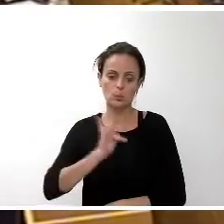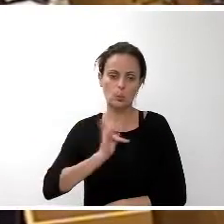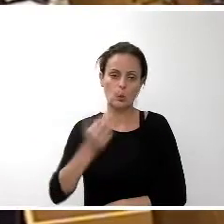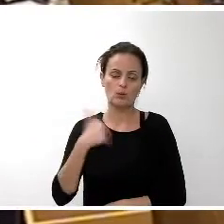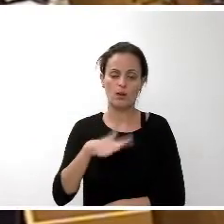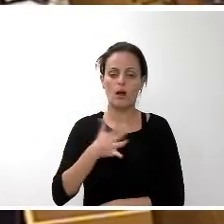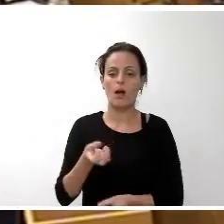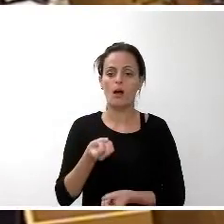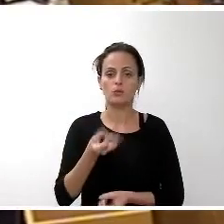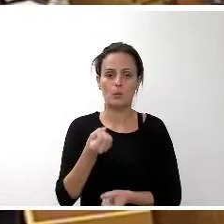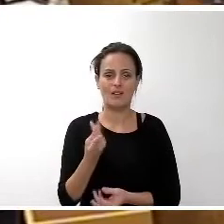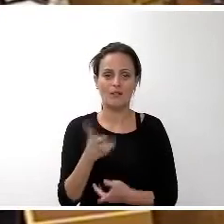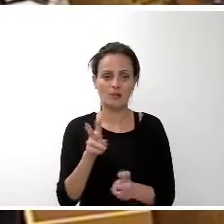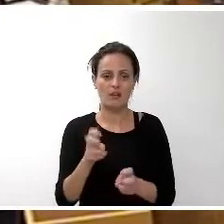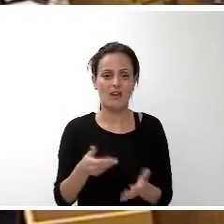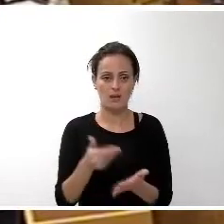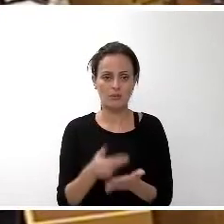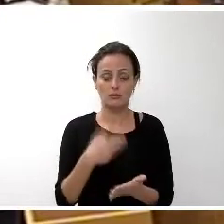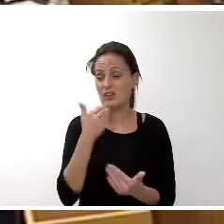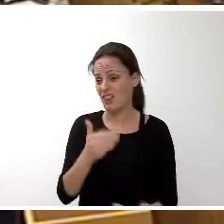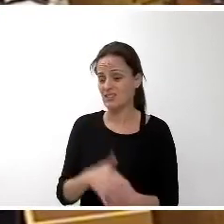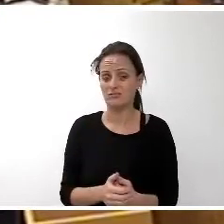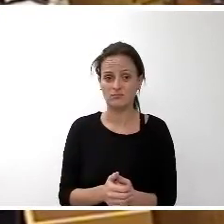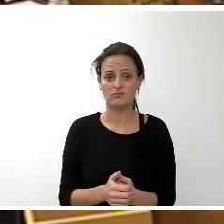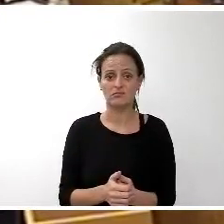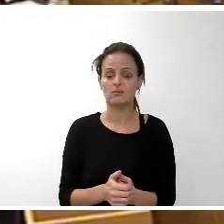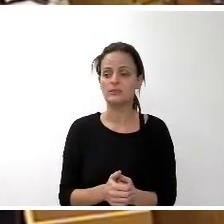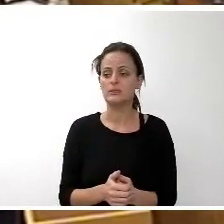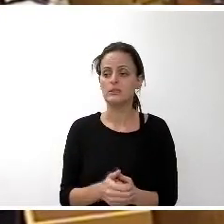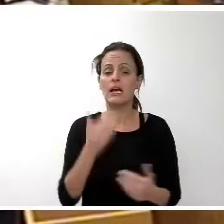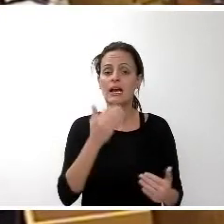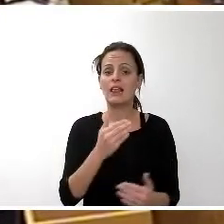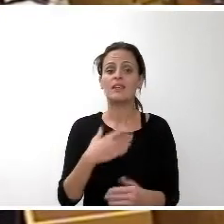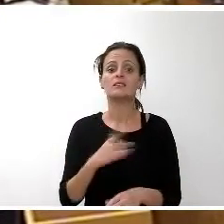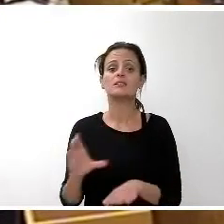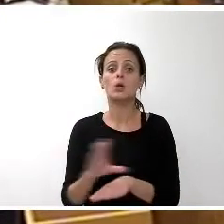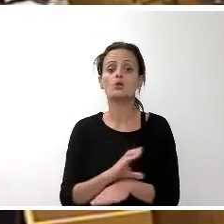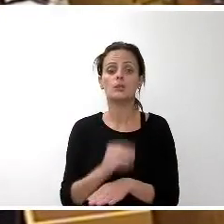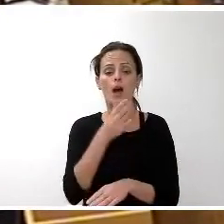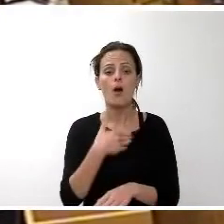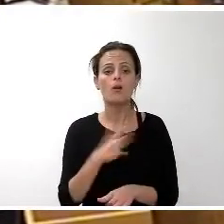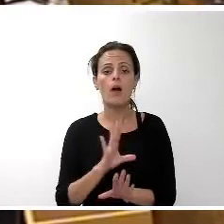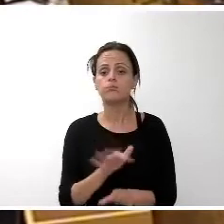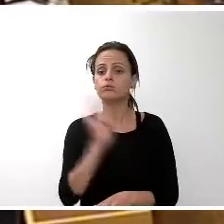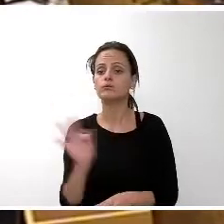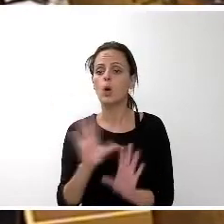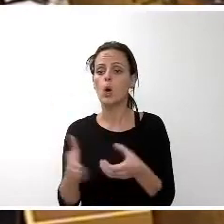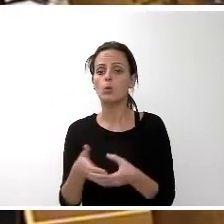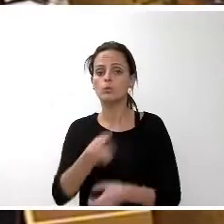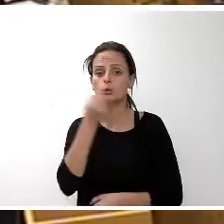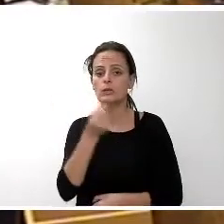de la enmienda como en materia de empleo muchas gracias muchas gracias señor consejero por el grupo socialista sí señor Valbona